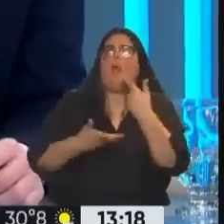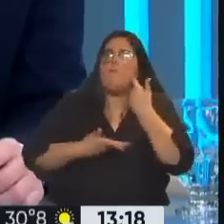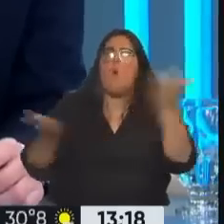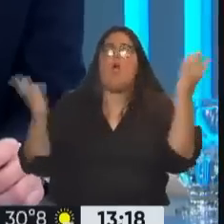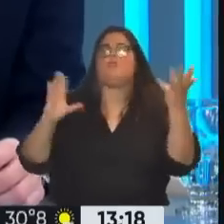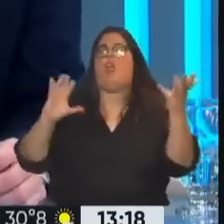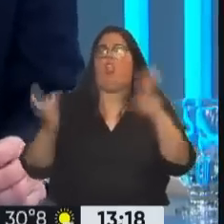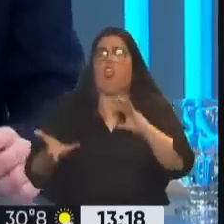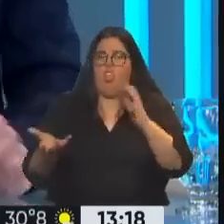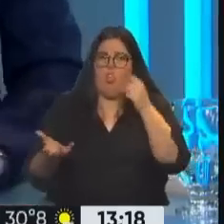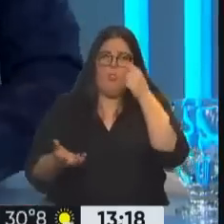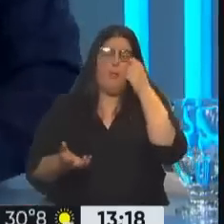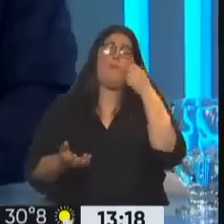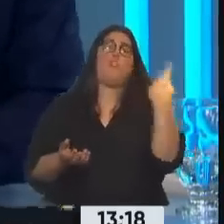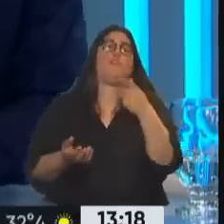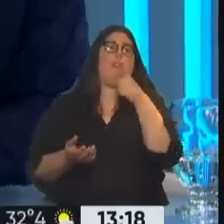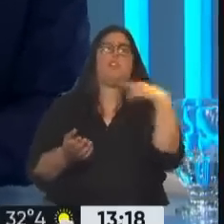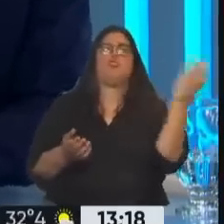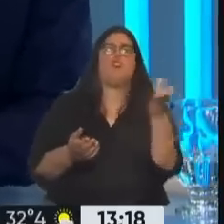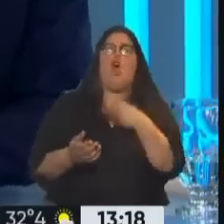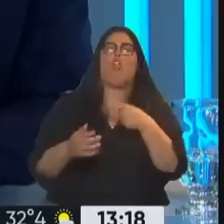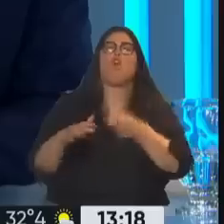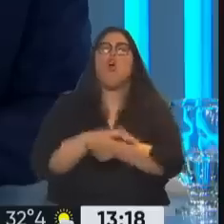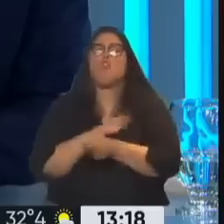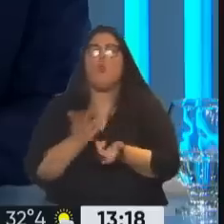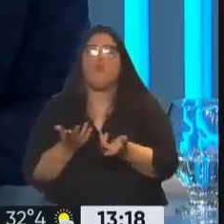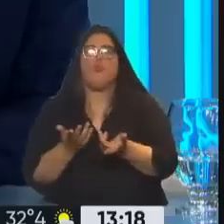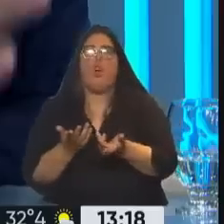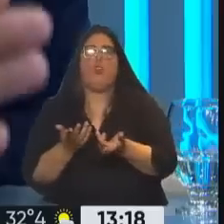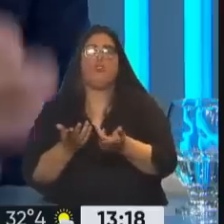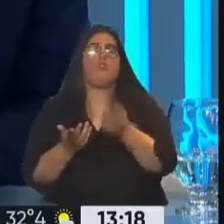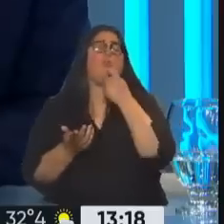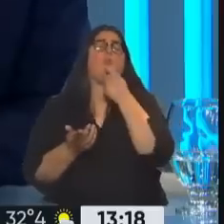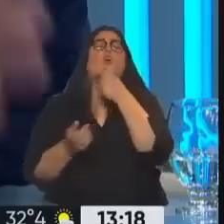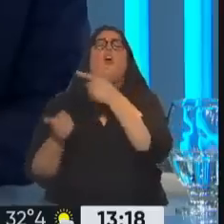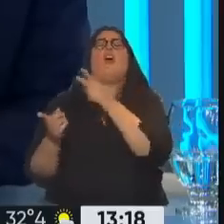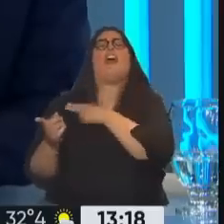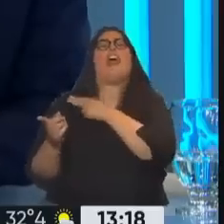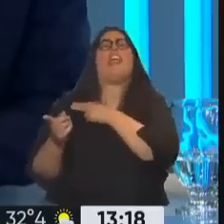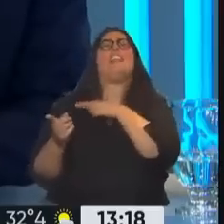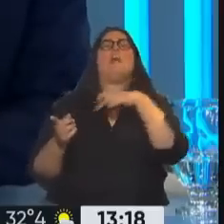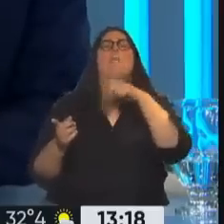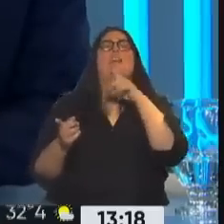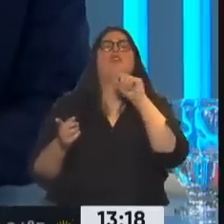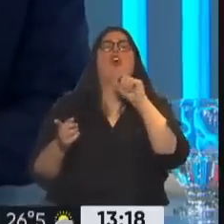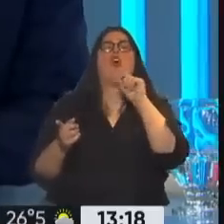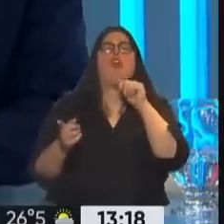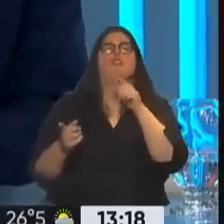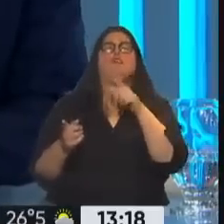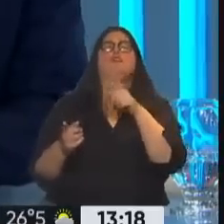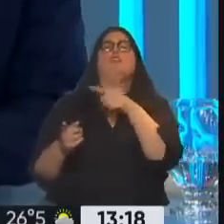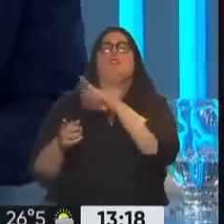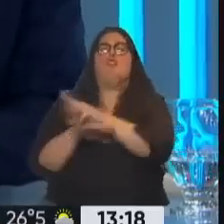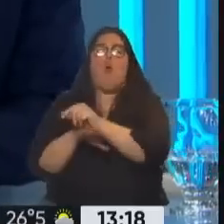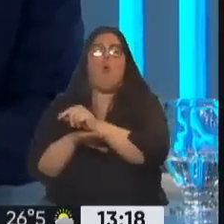tenga un caso de corrupción. Pero entonces, todos somos corruptos. Y si robó un caso, el gerente de Comercio Internacional de Petroecuador, el culpable es Correa. Entonces,